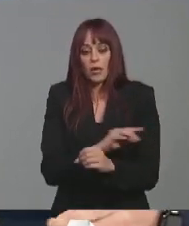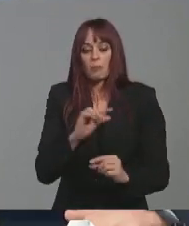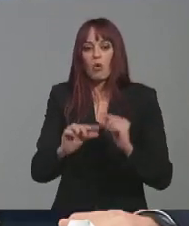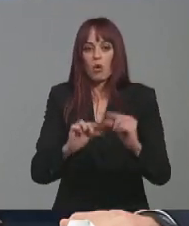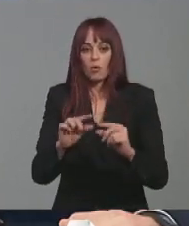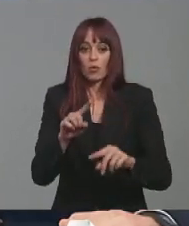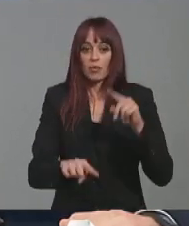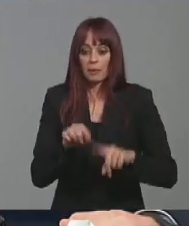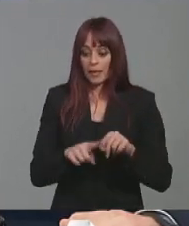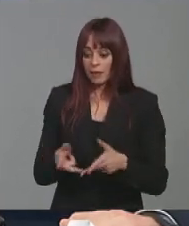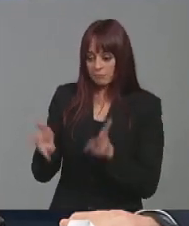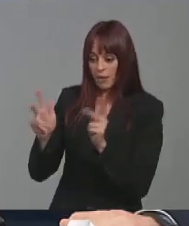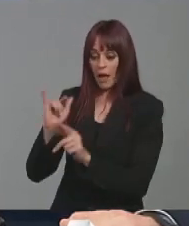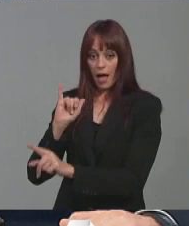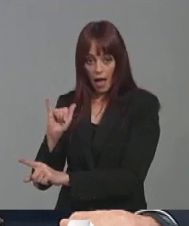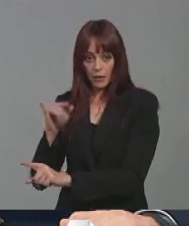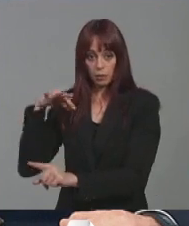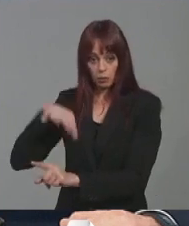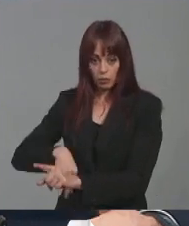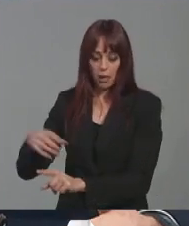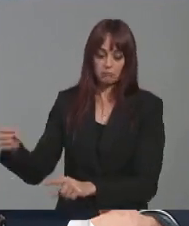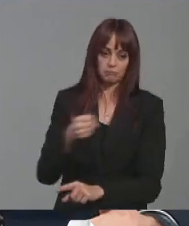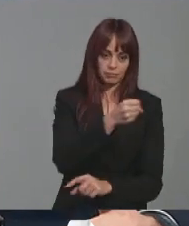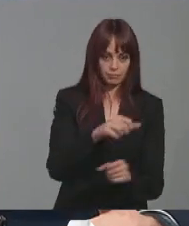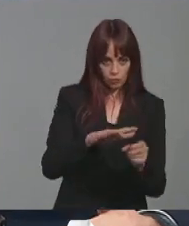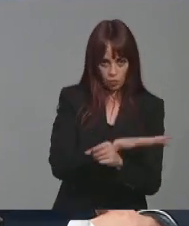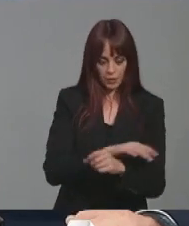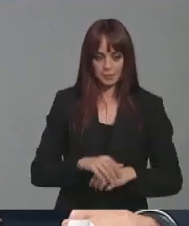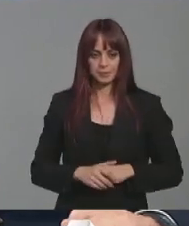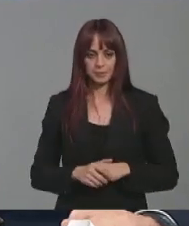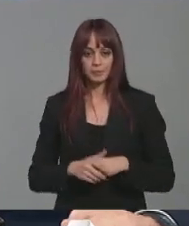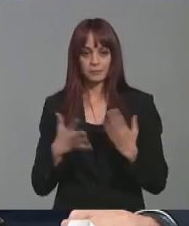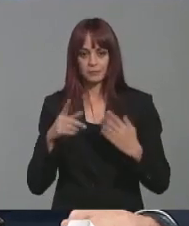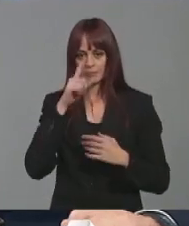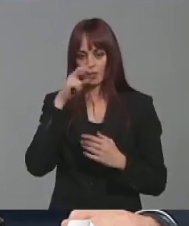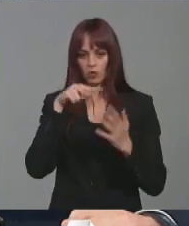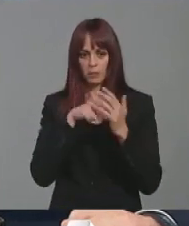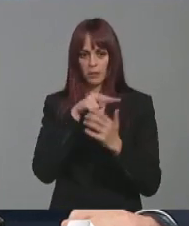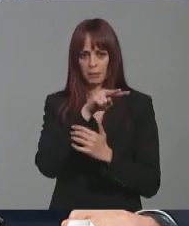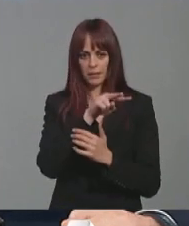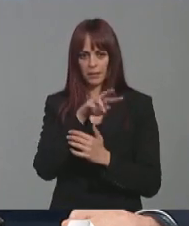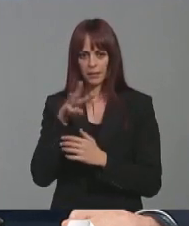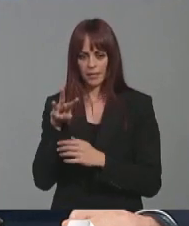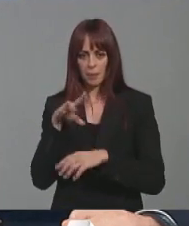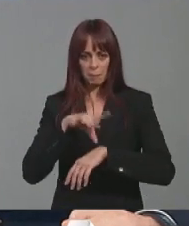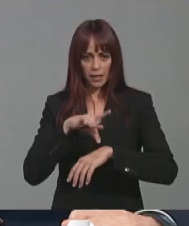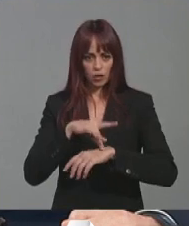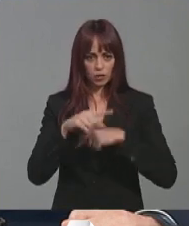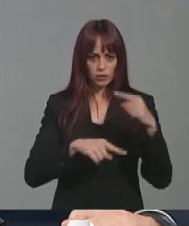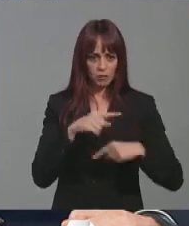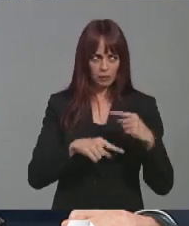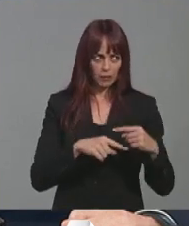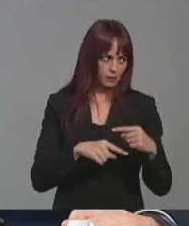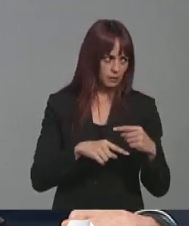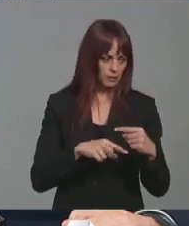atendiendo a la disponibilidad de profesionales. 111 han sido en 2023 para médicos de familia y 12 para